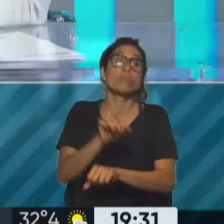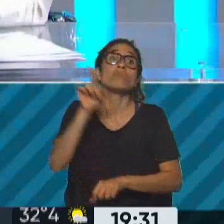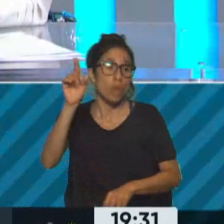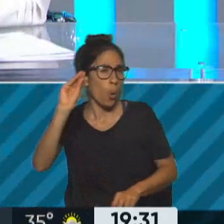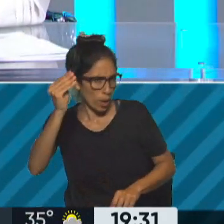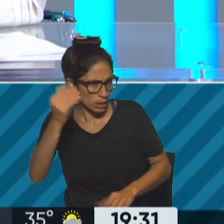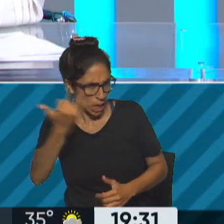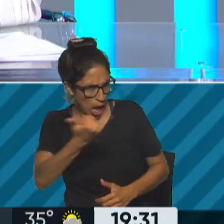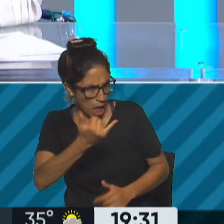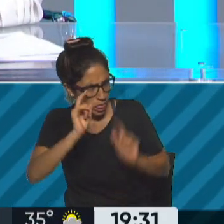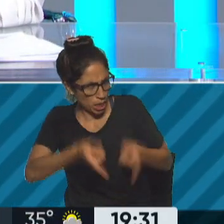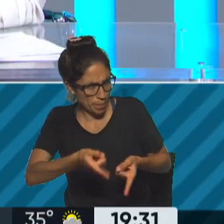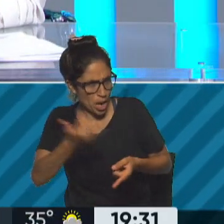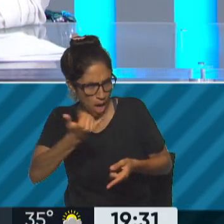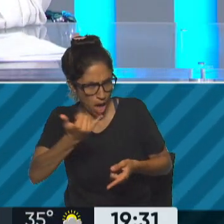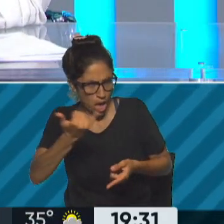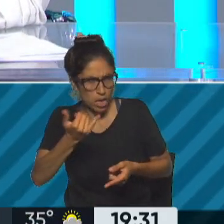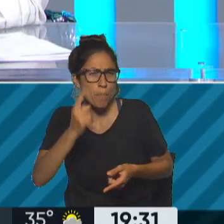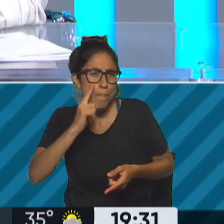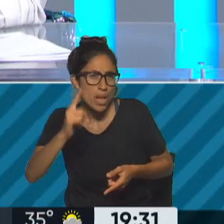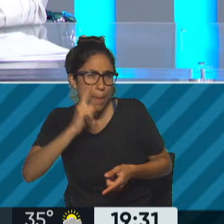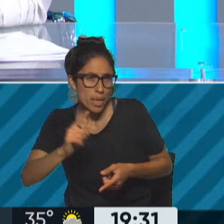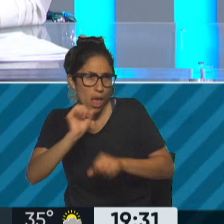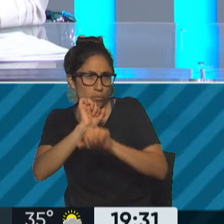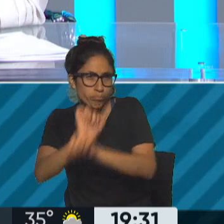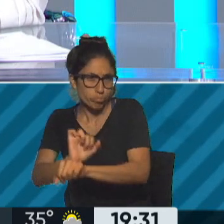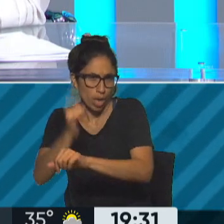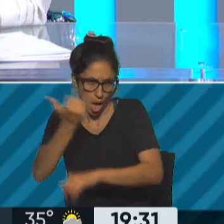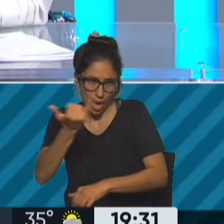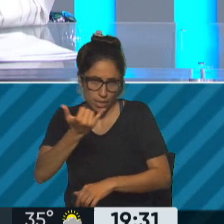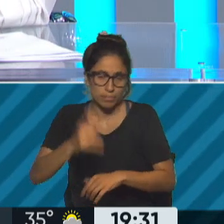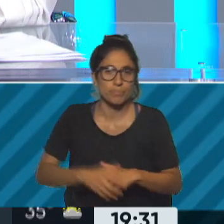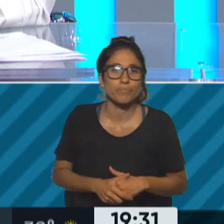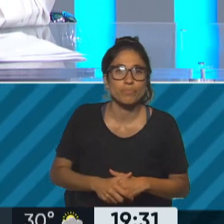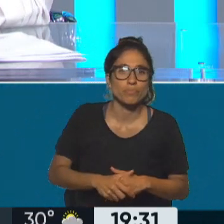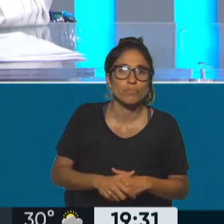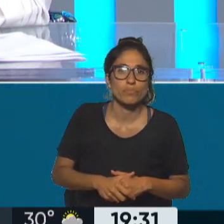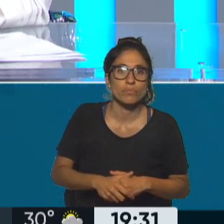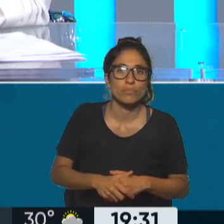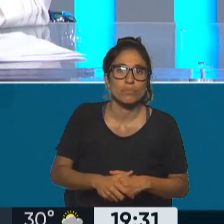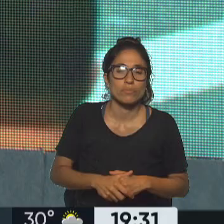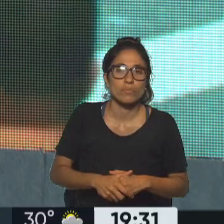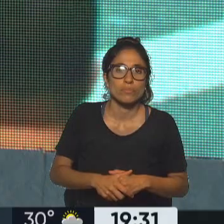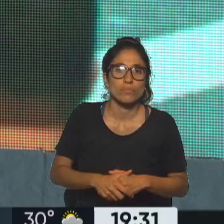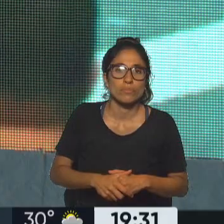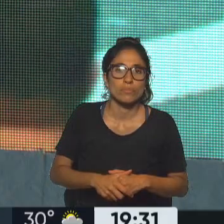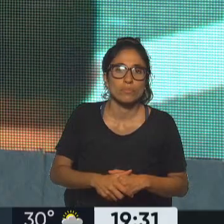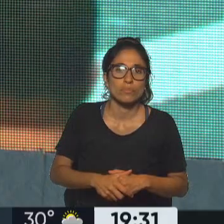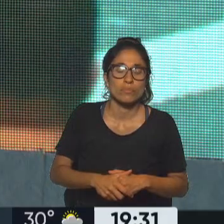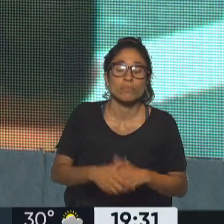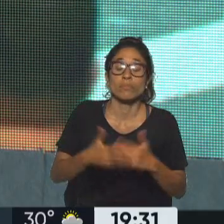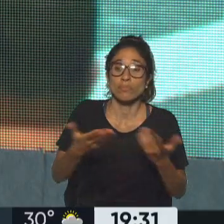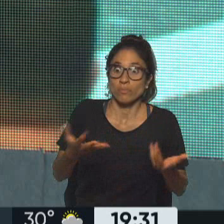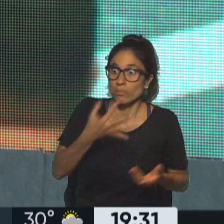totalmente miles de personas que se veían como estaban tomando sobre todo el Congreso te digo porque más allá del impacto inicial de la